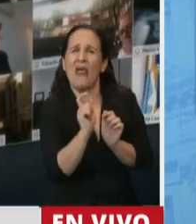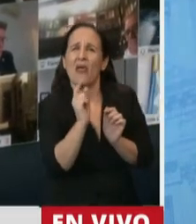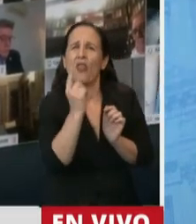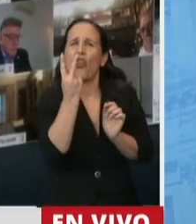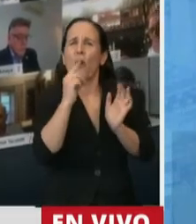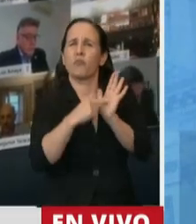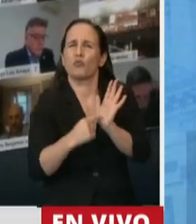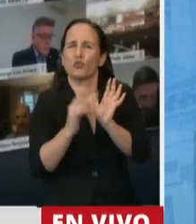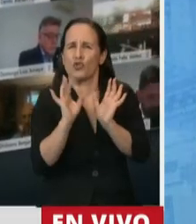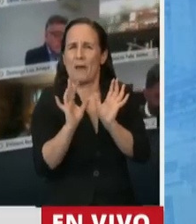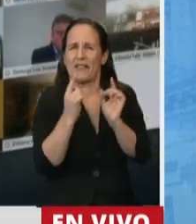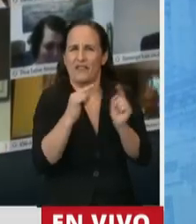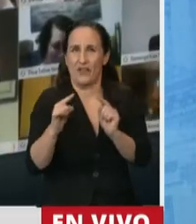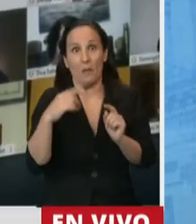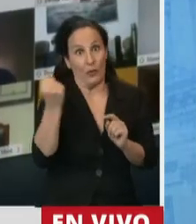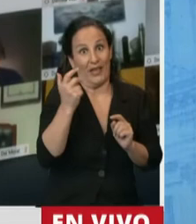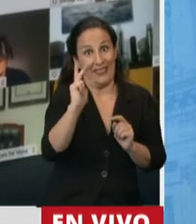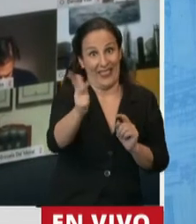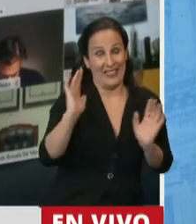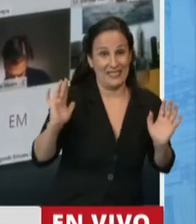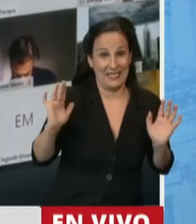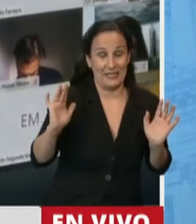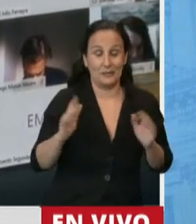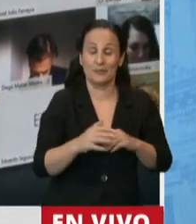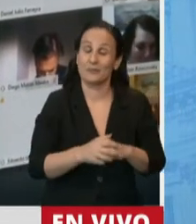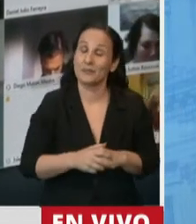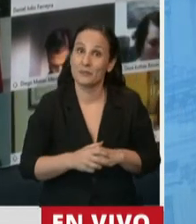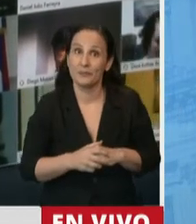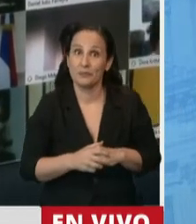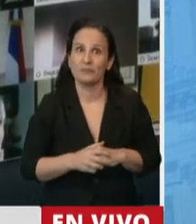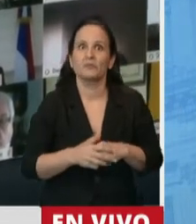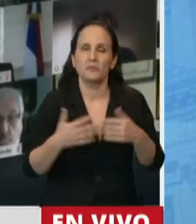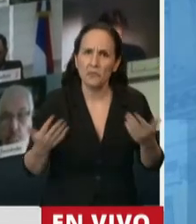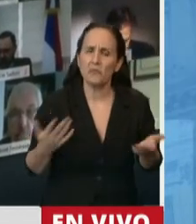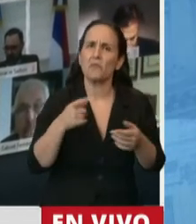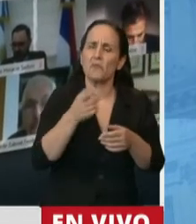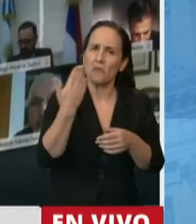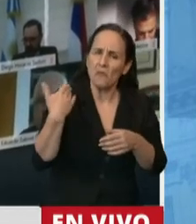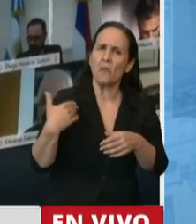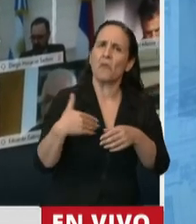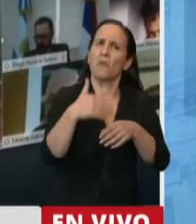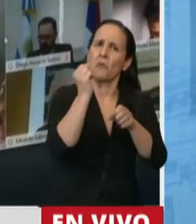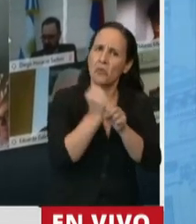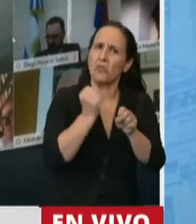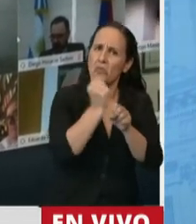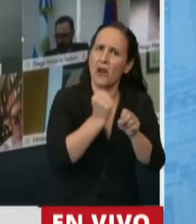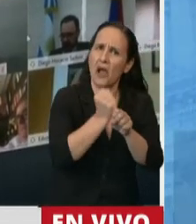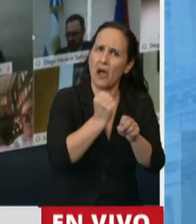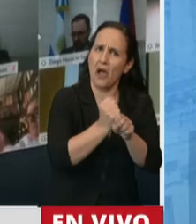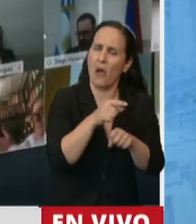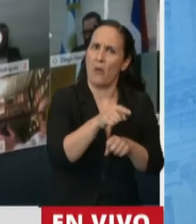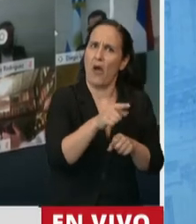decirlo a esto. Y en ese trabajo que se realizó pondera mucho la Cámara de